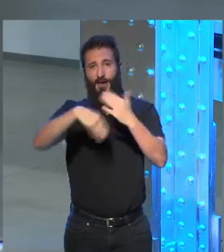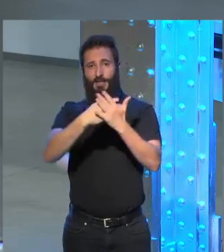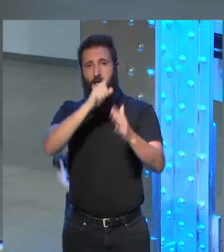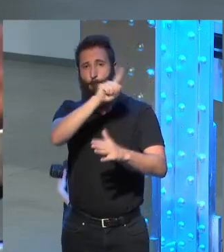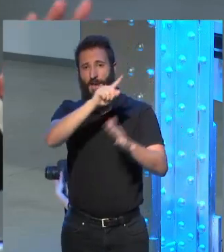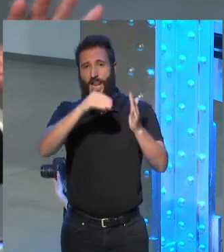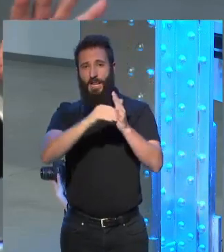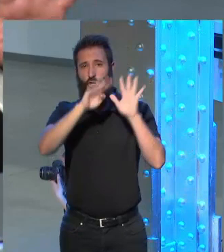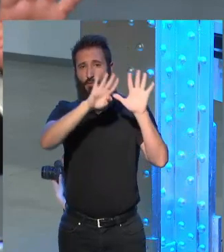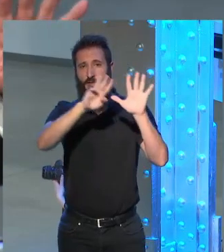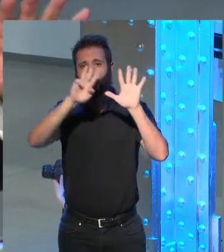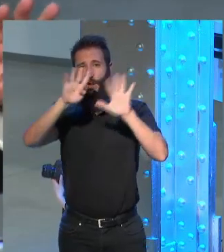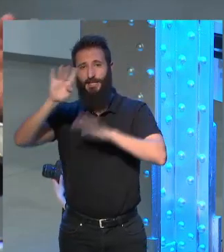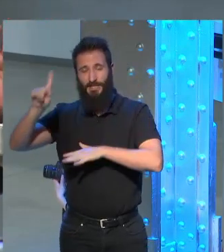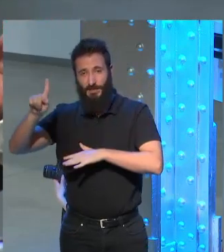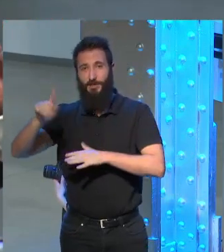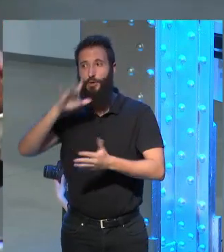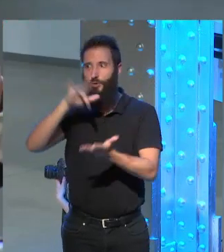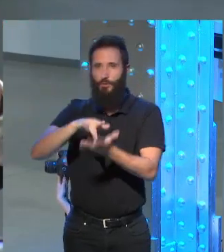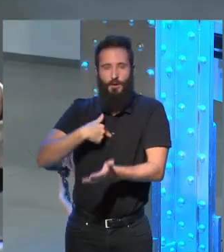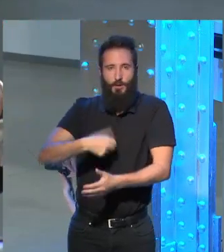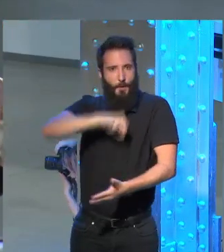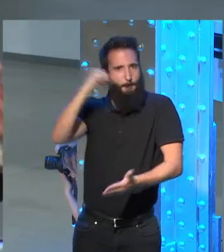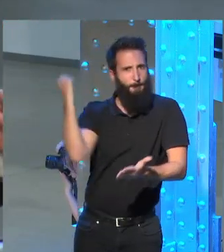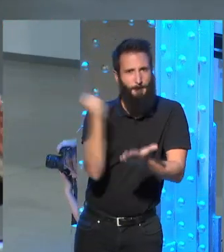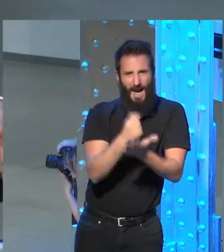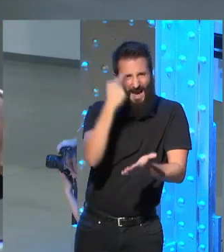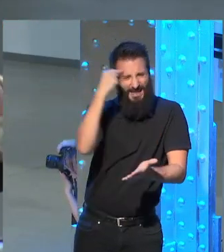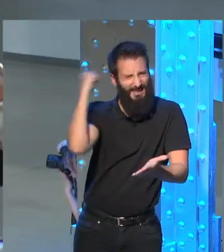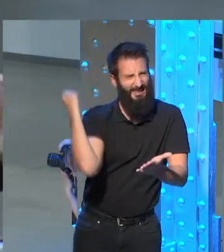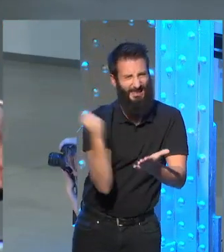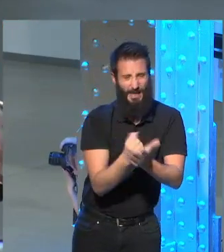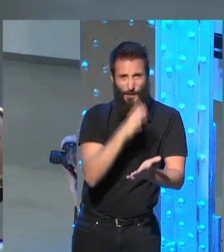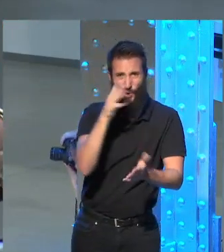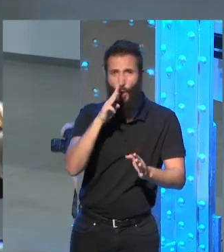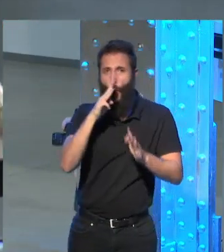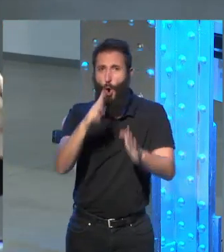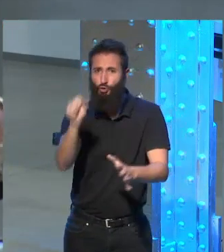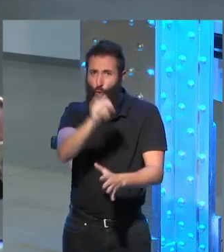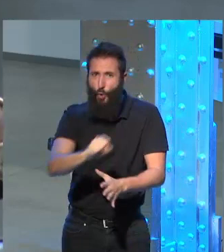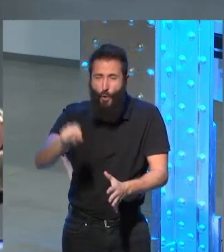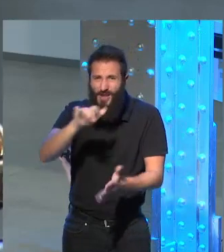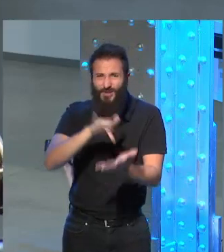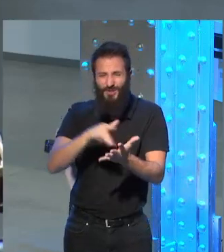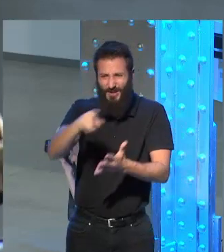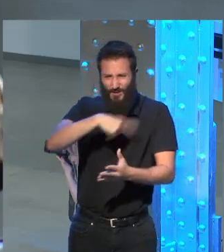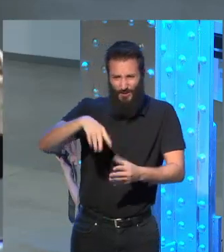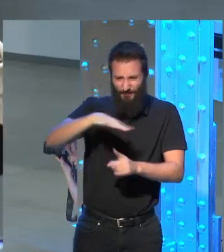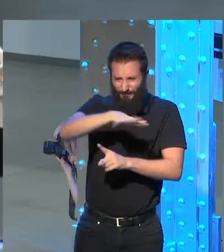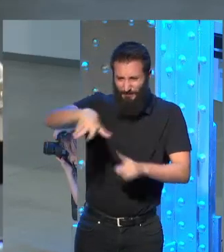profundamente y a toda mi generación de peruanos porque en esos ocho años pues vivimos un tipo de